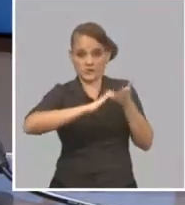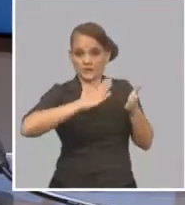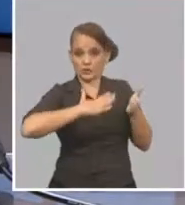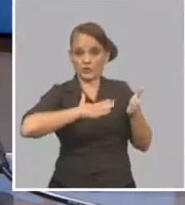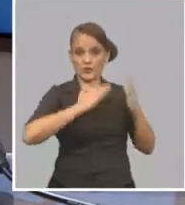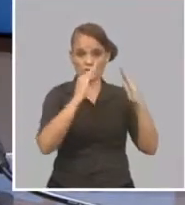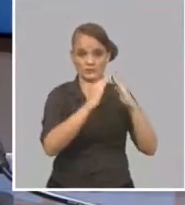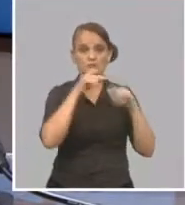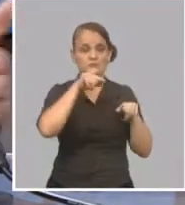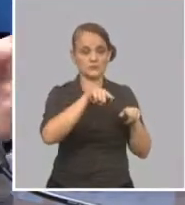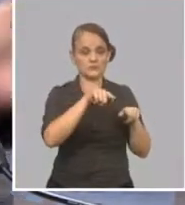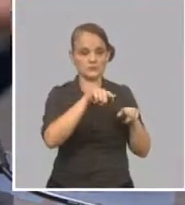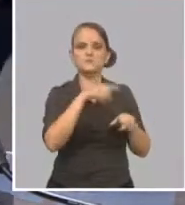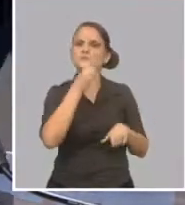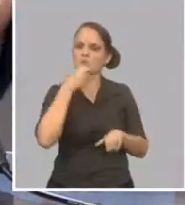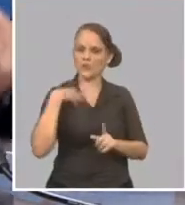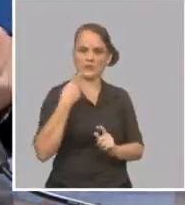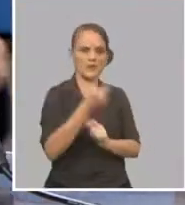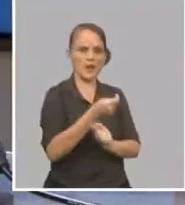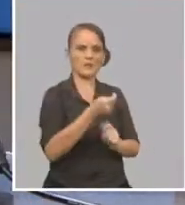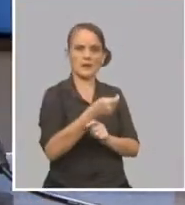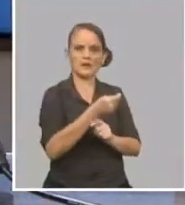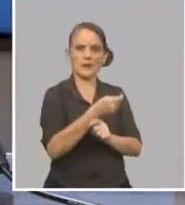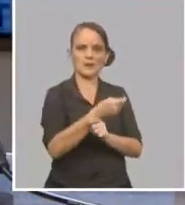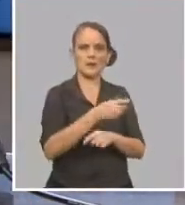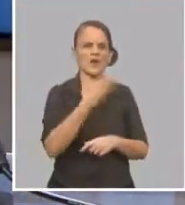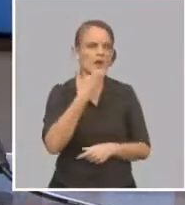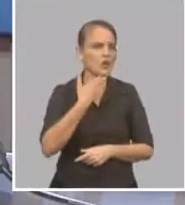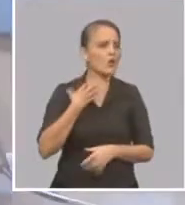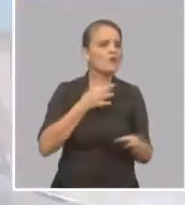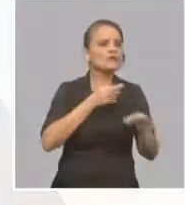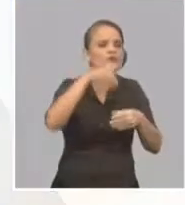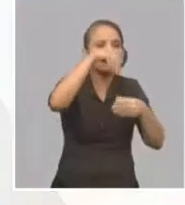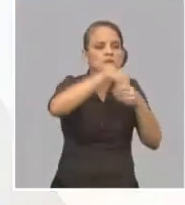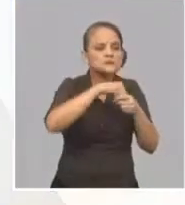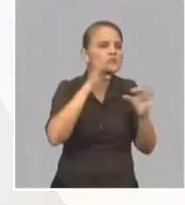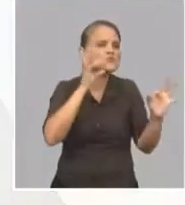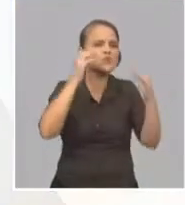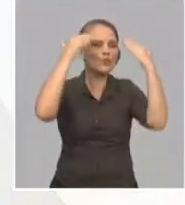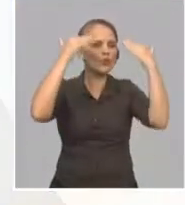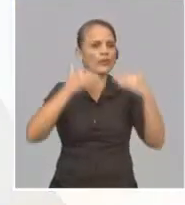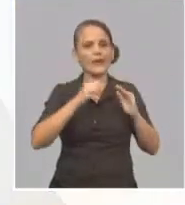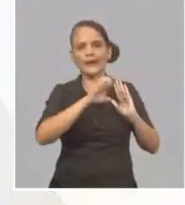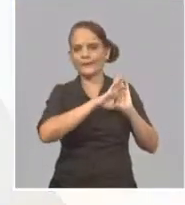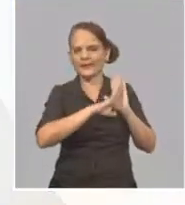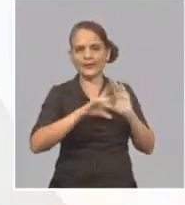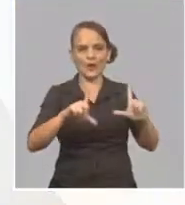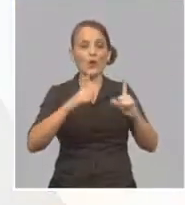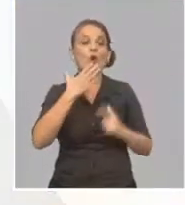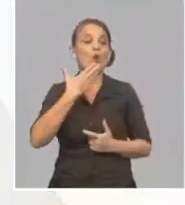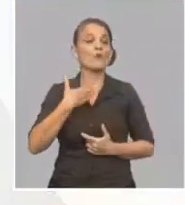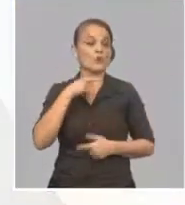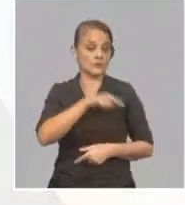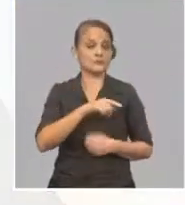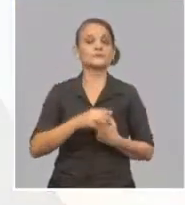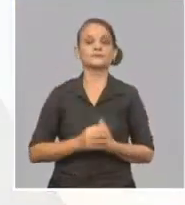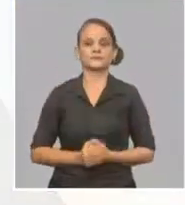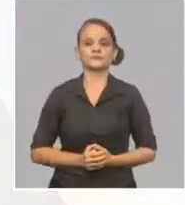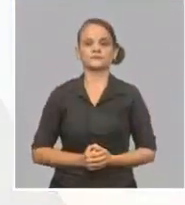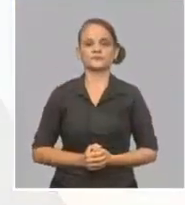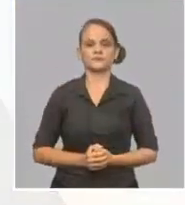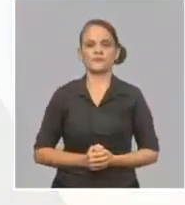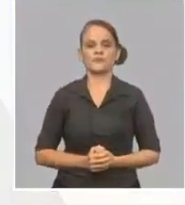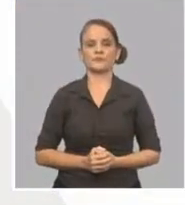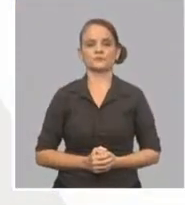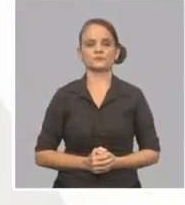todo el que esté interesado, y la delegación, nuestros delegados en los territorios tienen la obligación de localizarlo, y